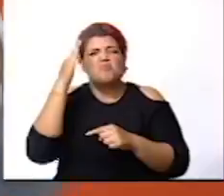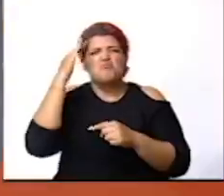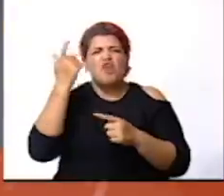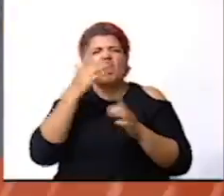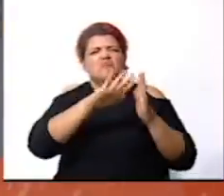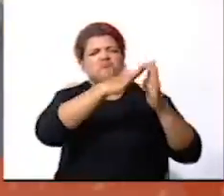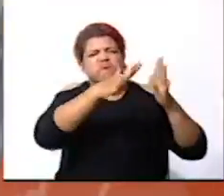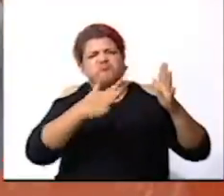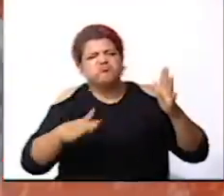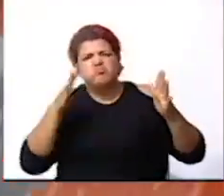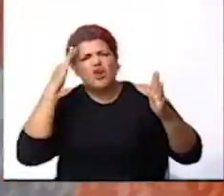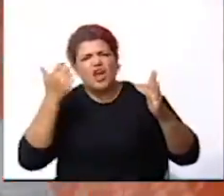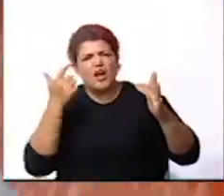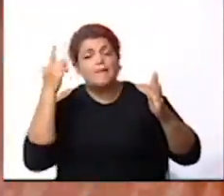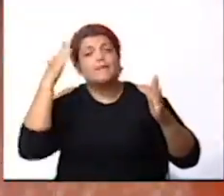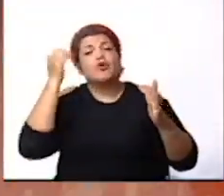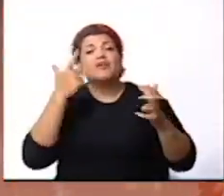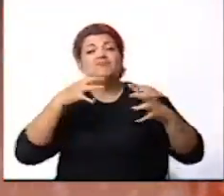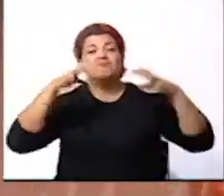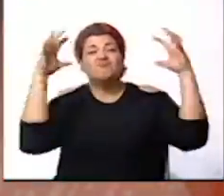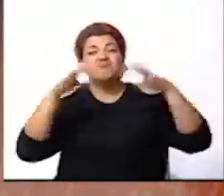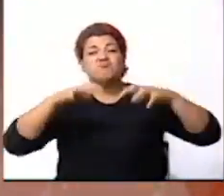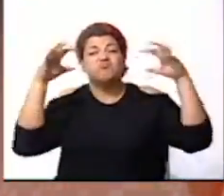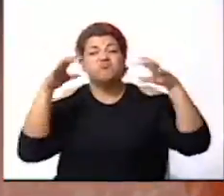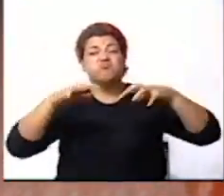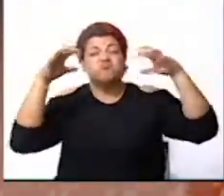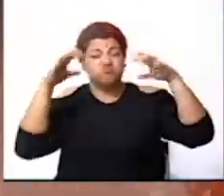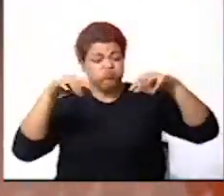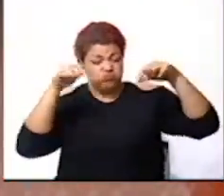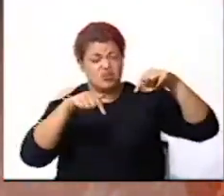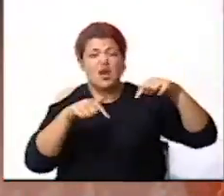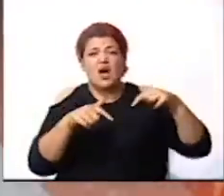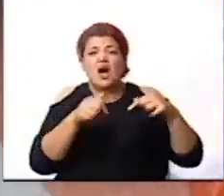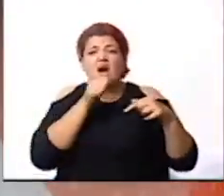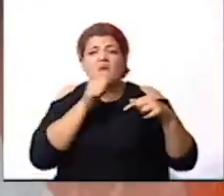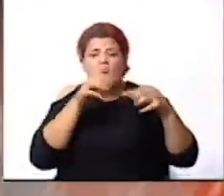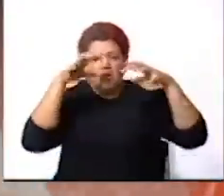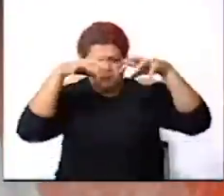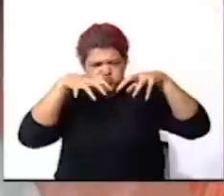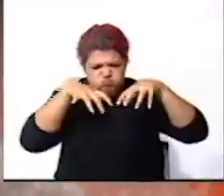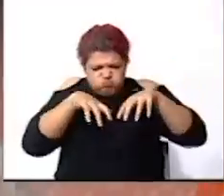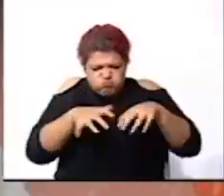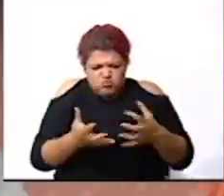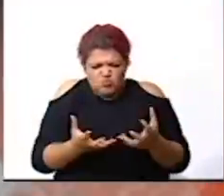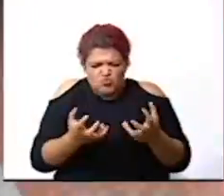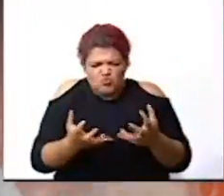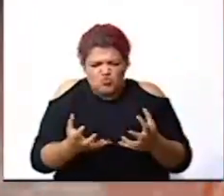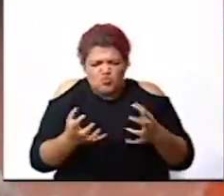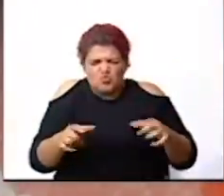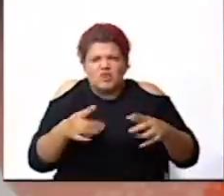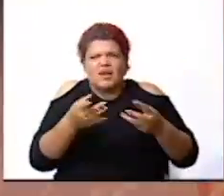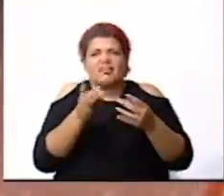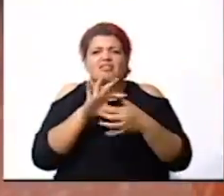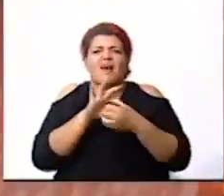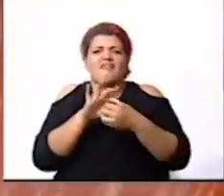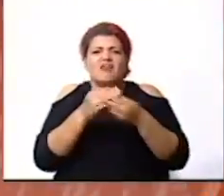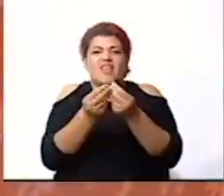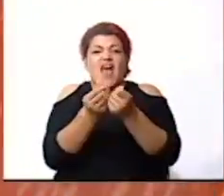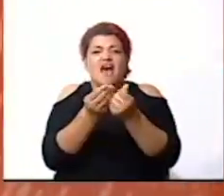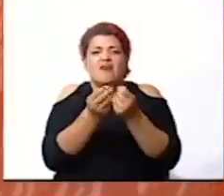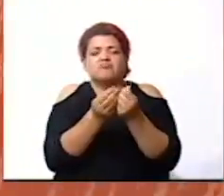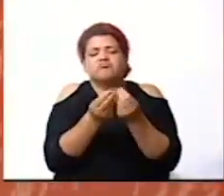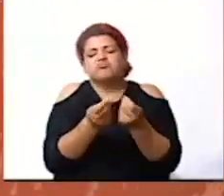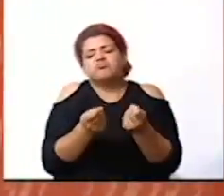mucho el agua se filtra en las montañas y la tierra se pone suave también es importante que las